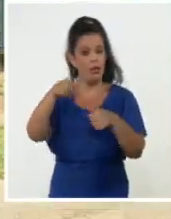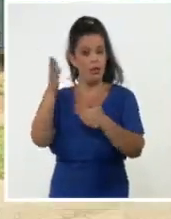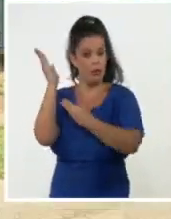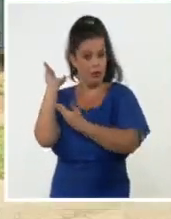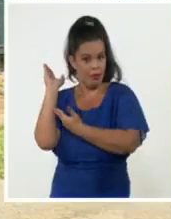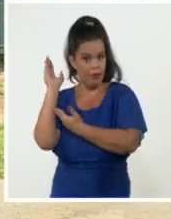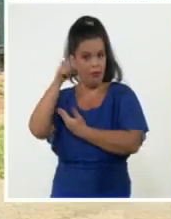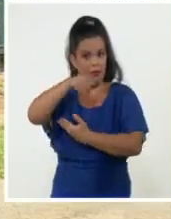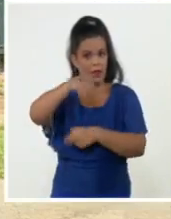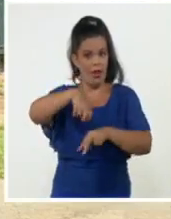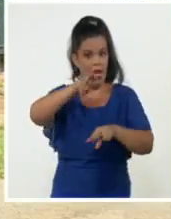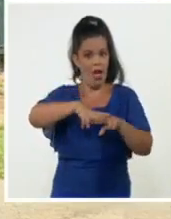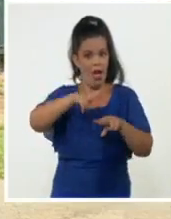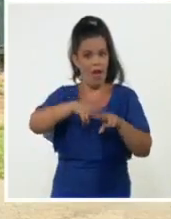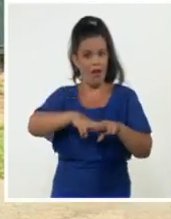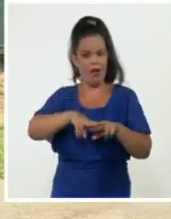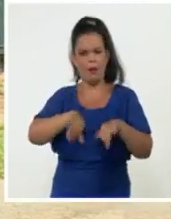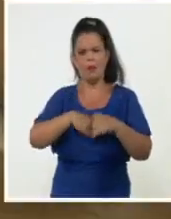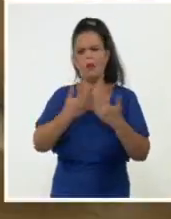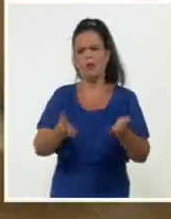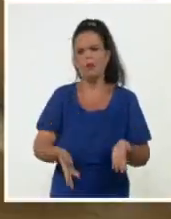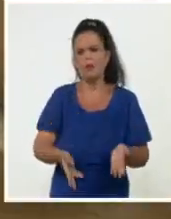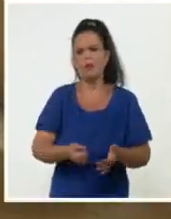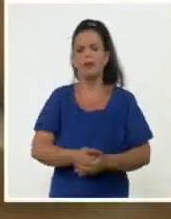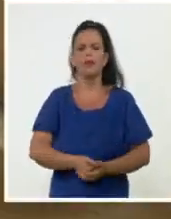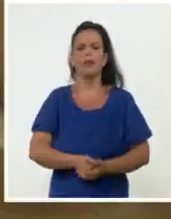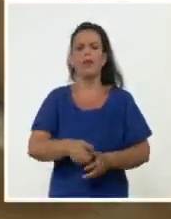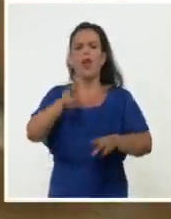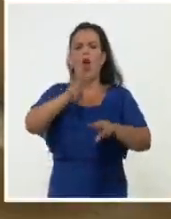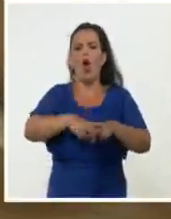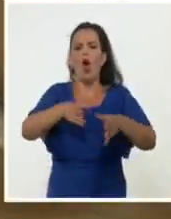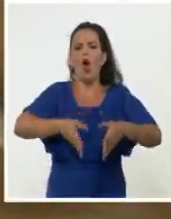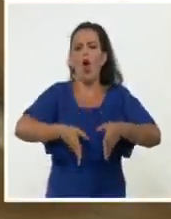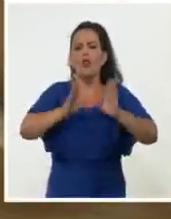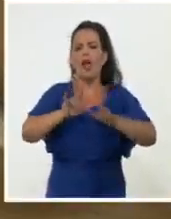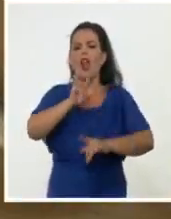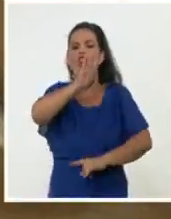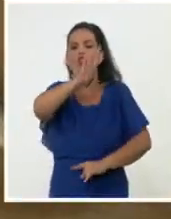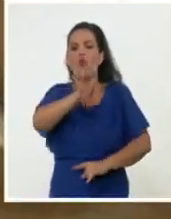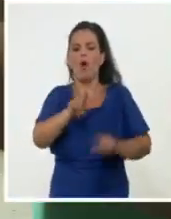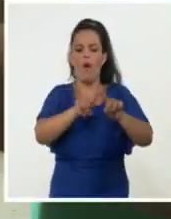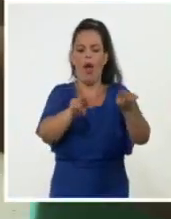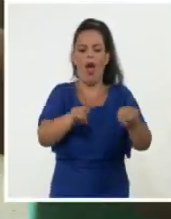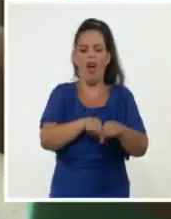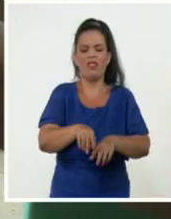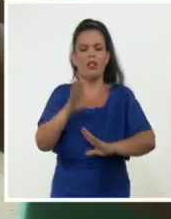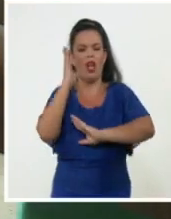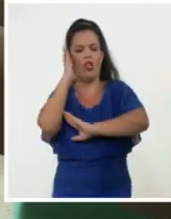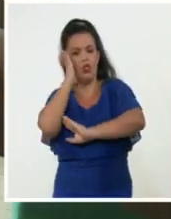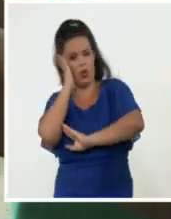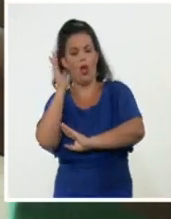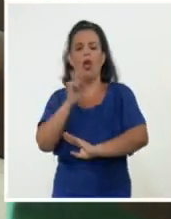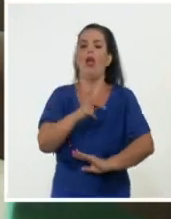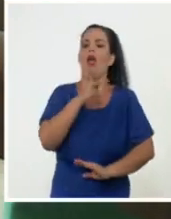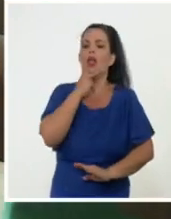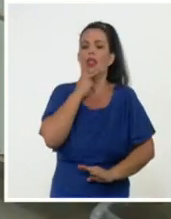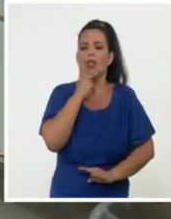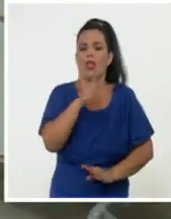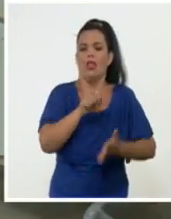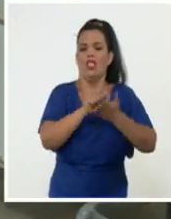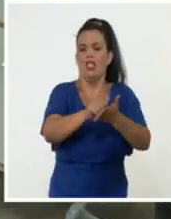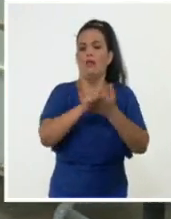con un hotel de nueve habitaciones que presta servicio gratuito a pacientes de otras provincias.